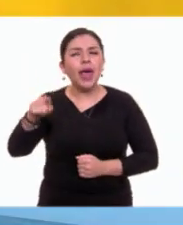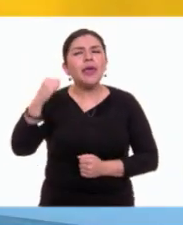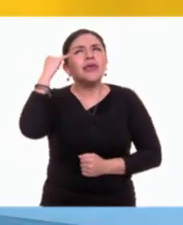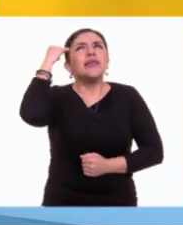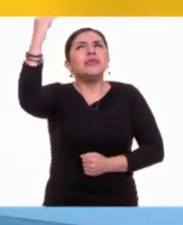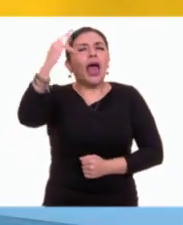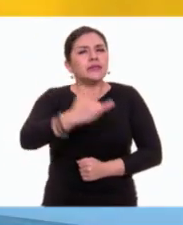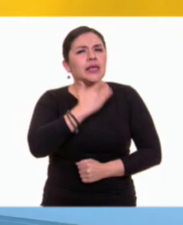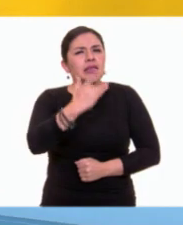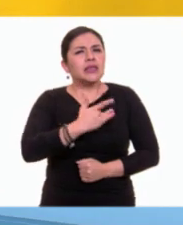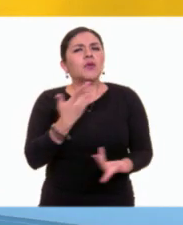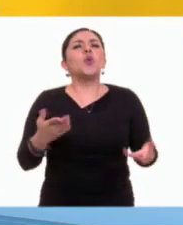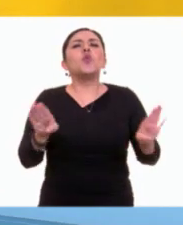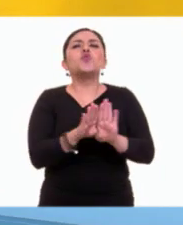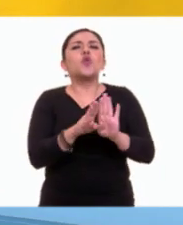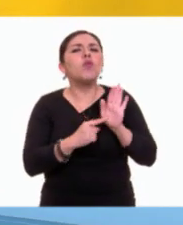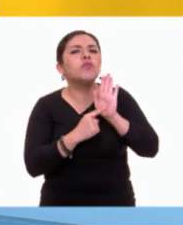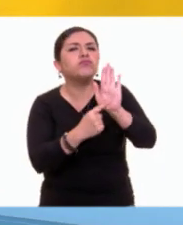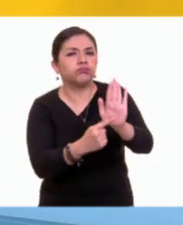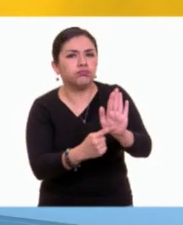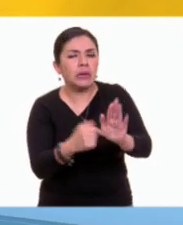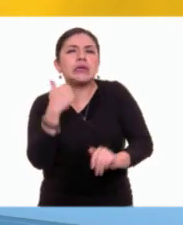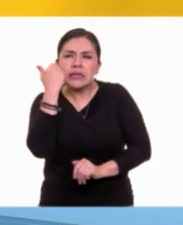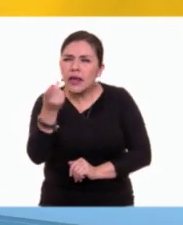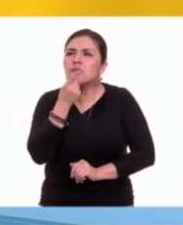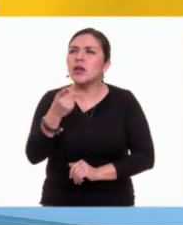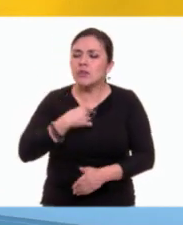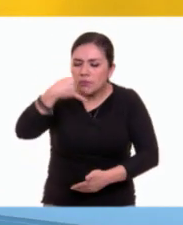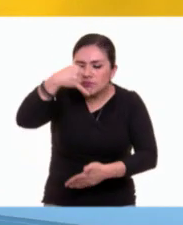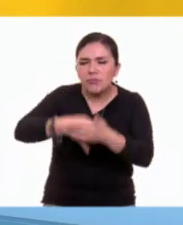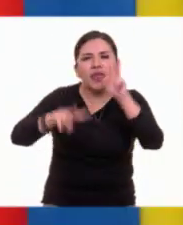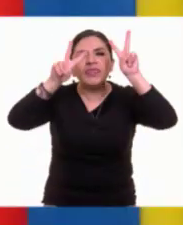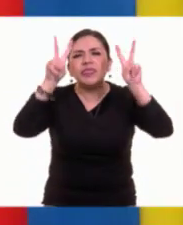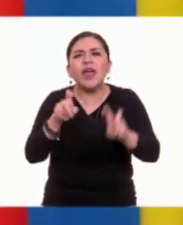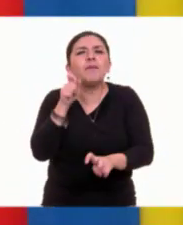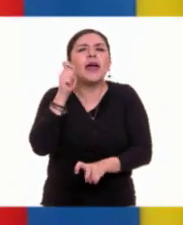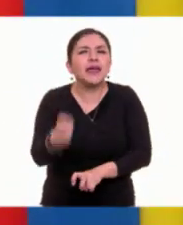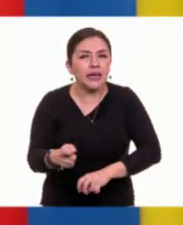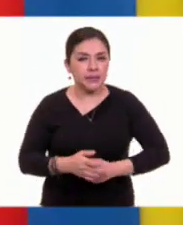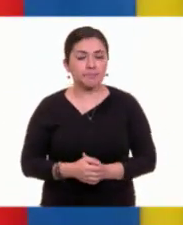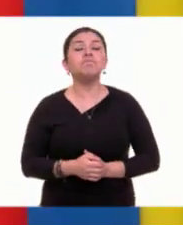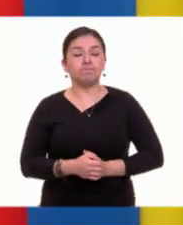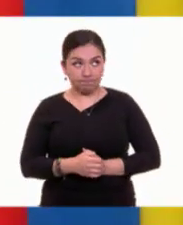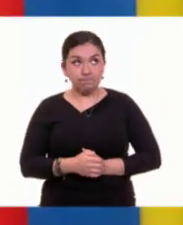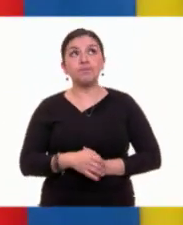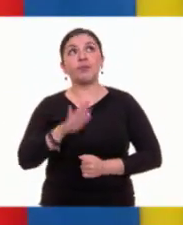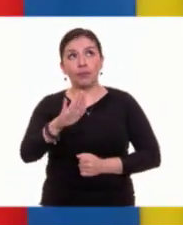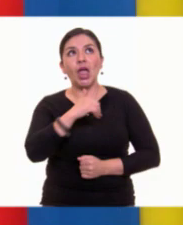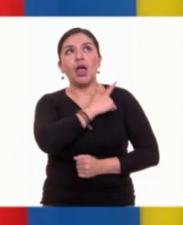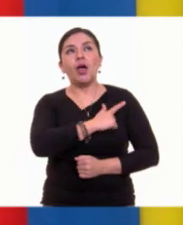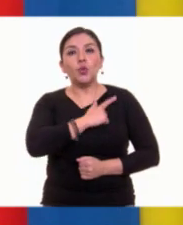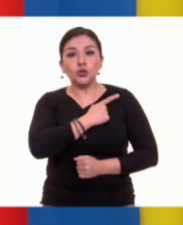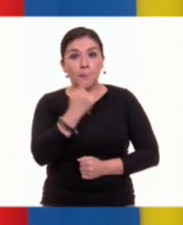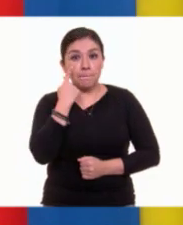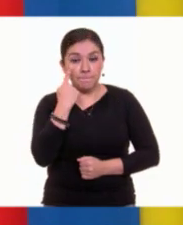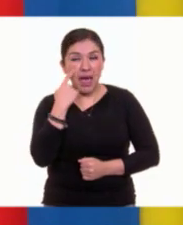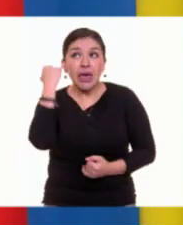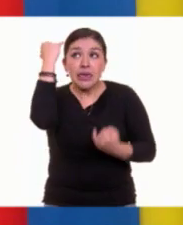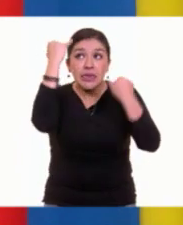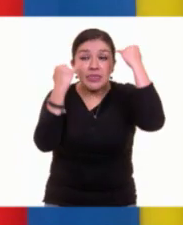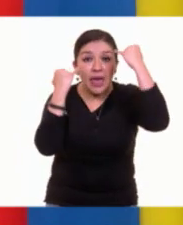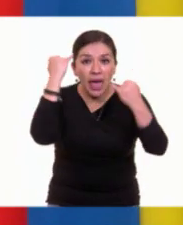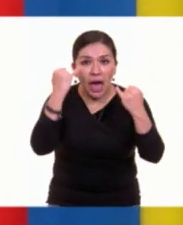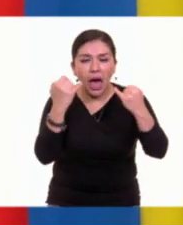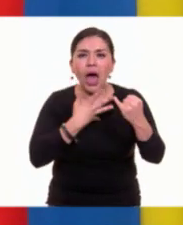sentimientos. También me gustaría que me contaras sobre el tema que aborda. Claro que sí, Gaby. Bueno, en cuanto a las ideas,